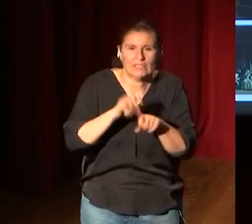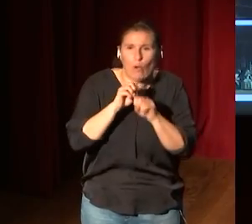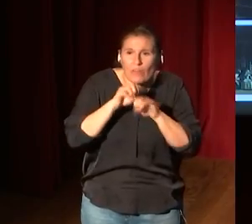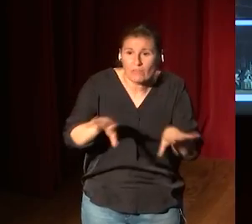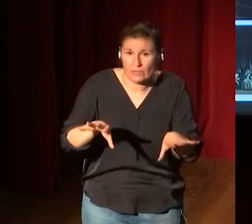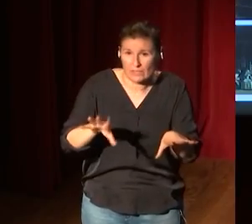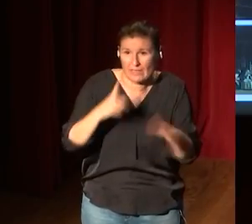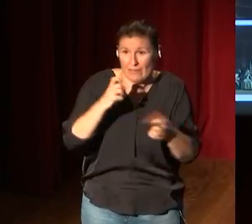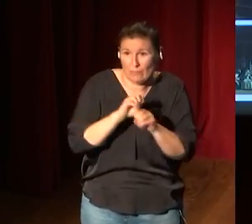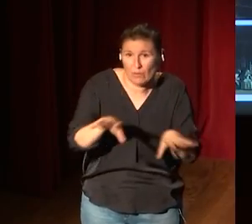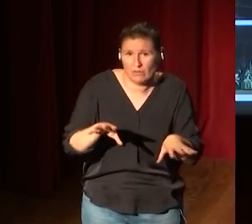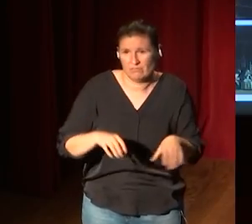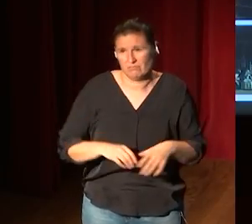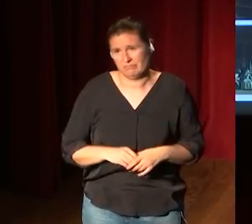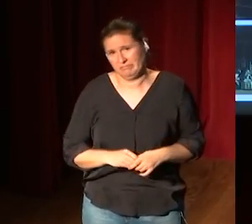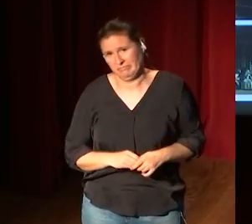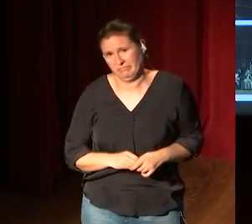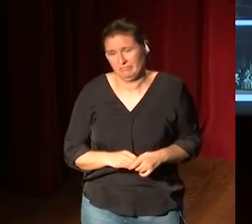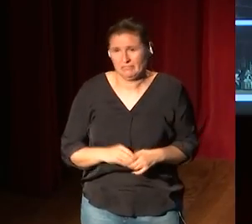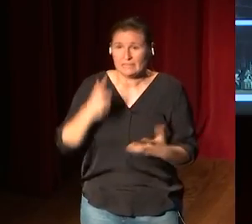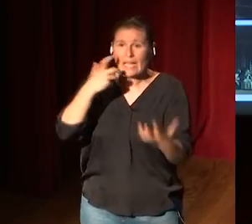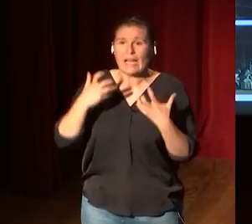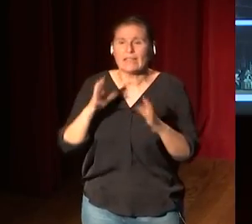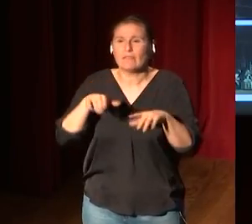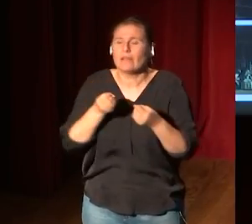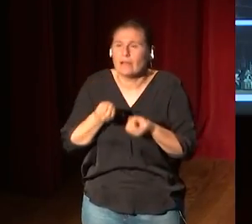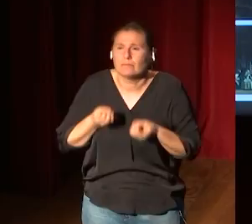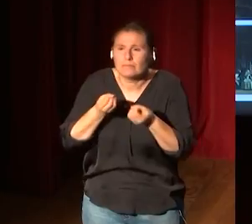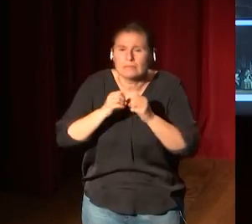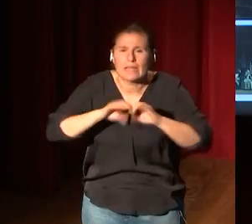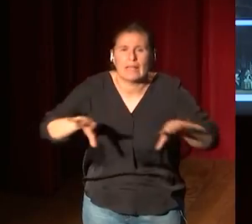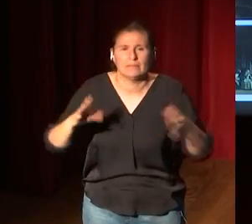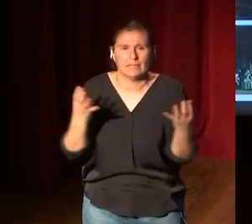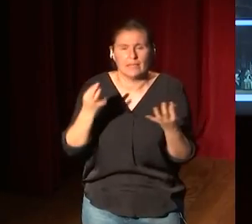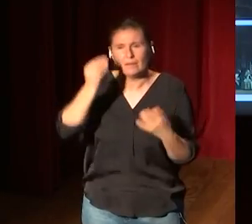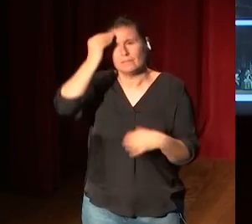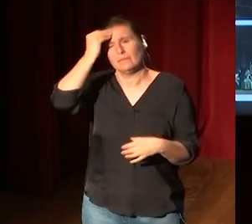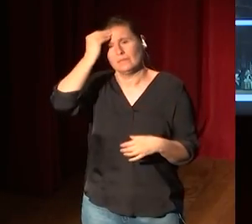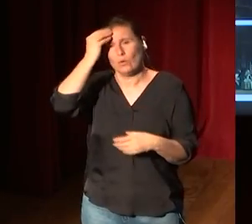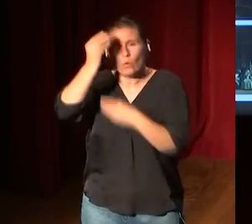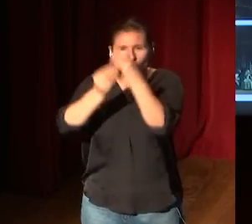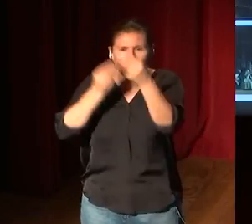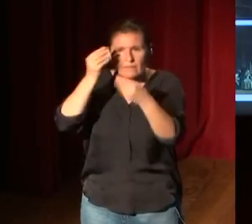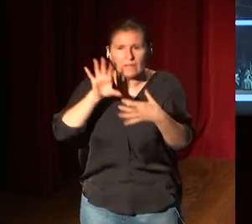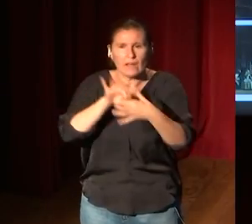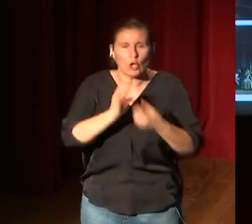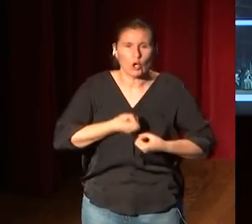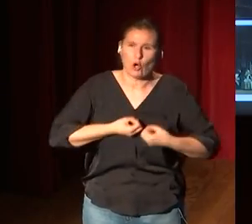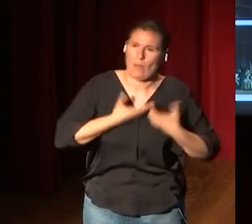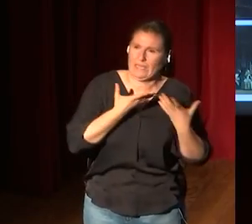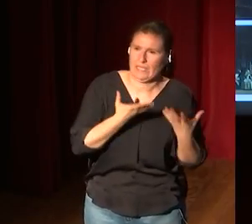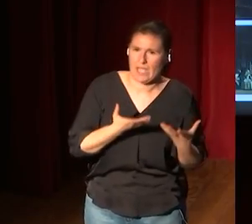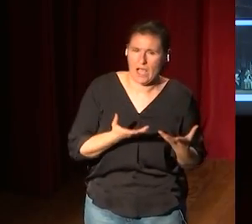el arte lo bueno que tiene es que transmite evidentemente la idea insisto de una reflexión romántica un